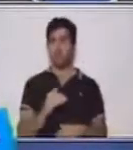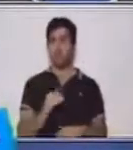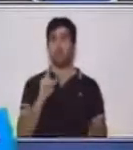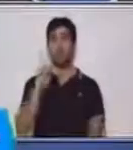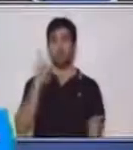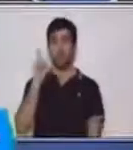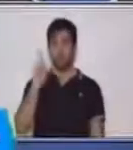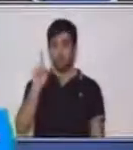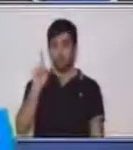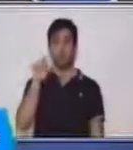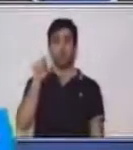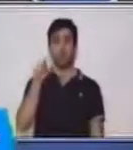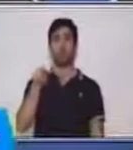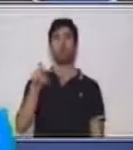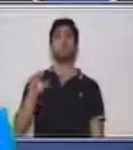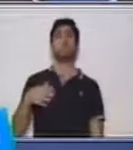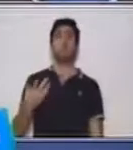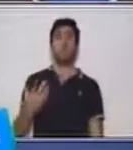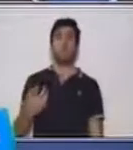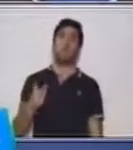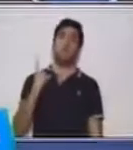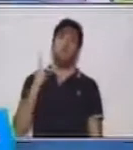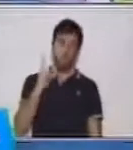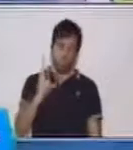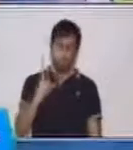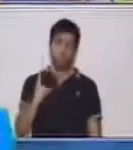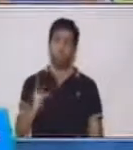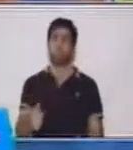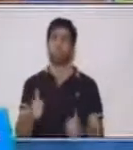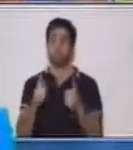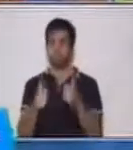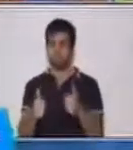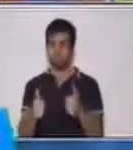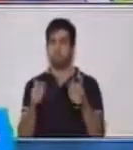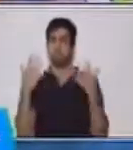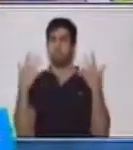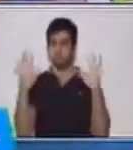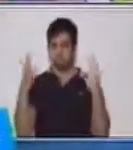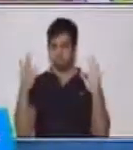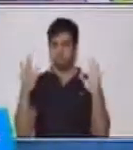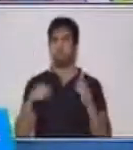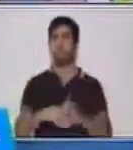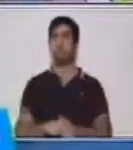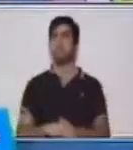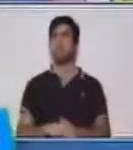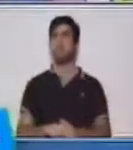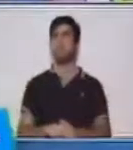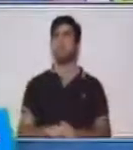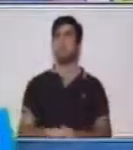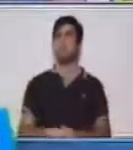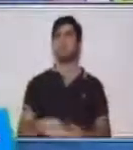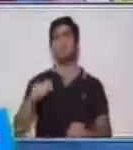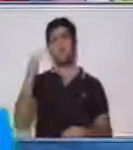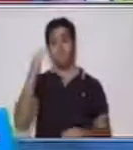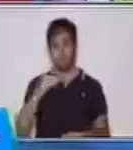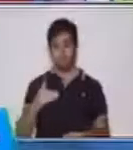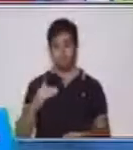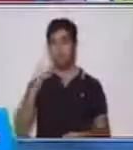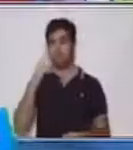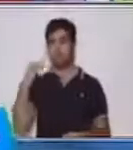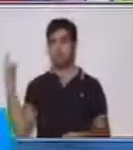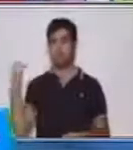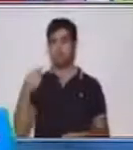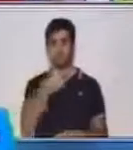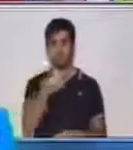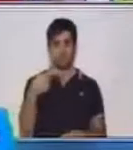¿Qué representa el punto? ¿Qué número? El uno. Muy bien, te felicito. Vamos con la siguiente. Aquí hay